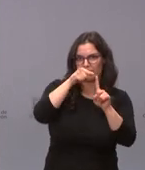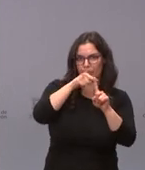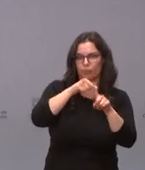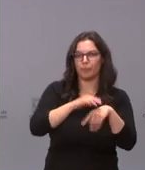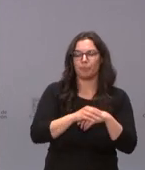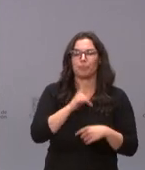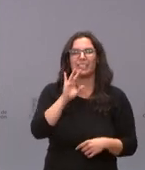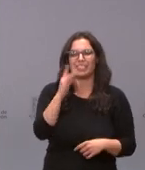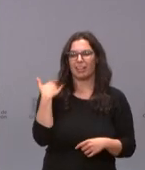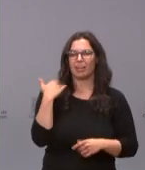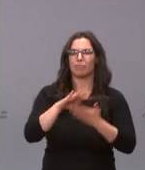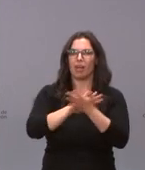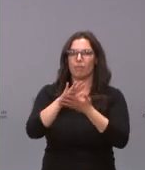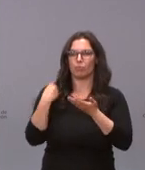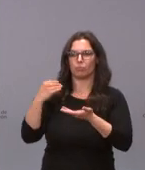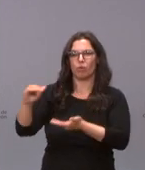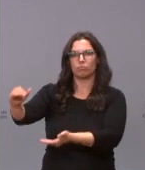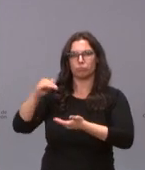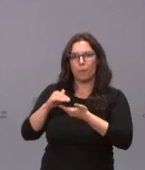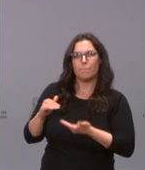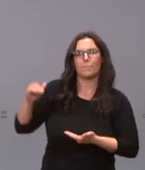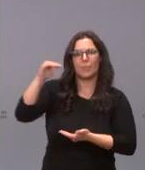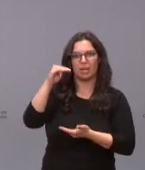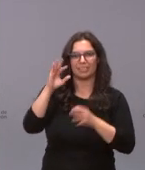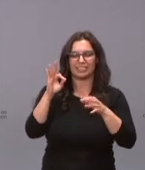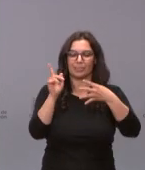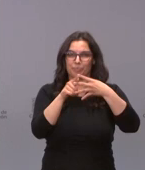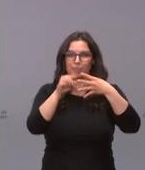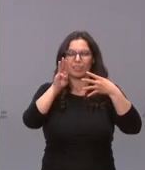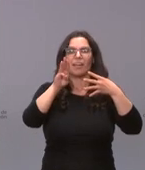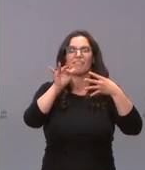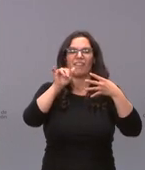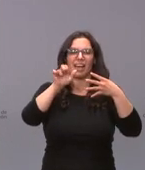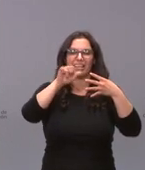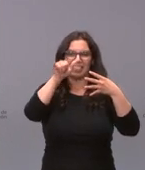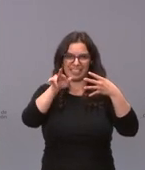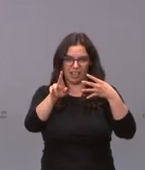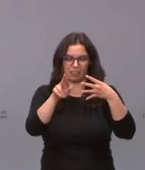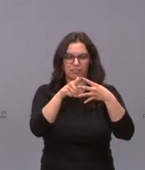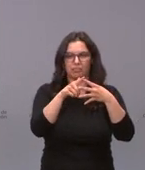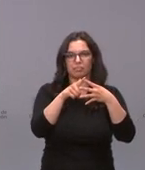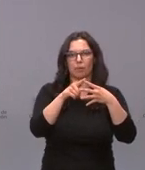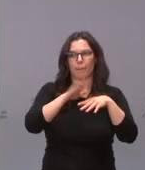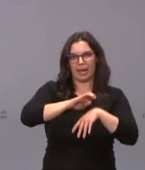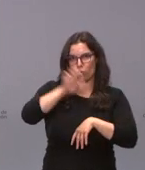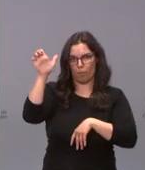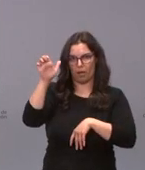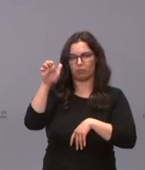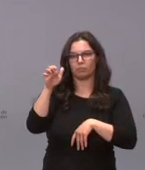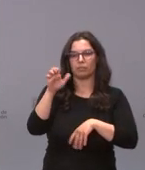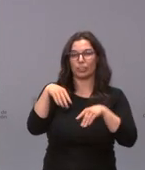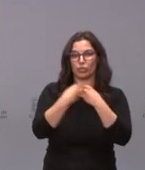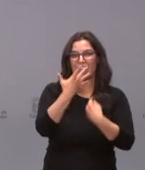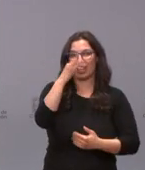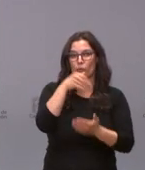un incremento de suministro por parte de Pfizer que se ha anunciado para toda Europa esos 50 millones